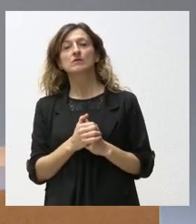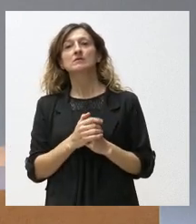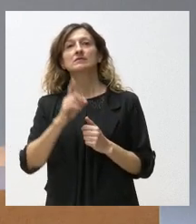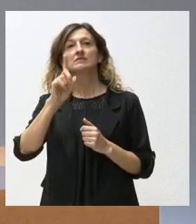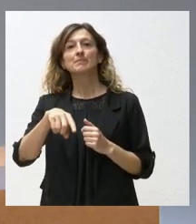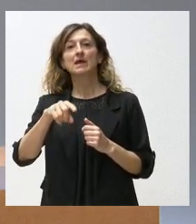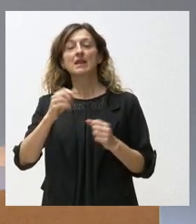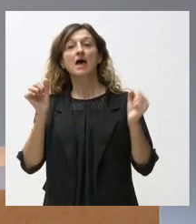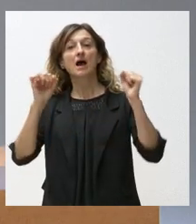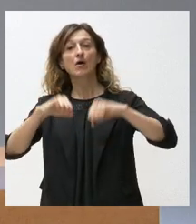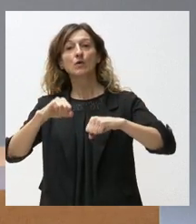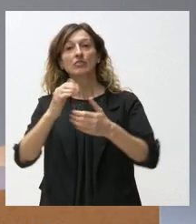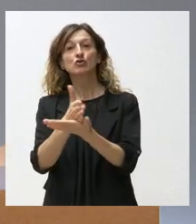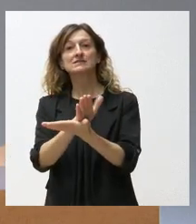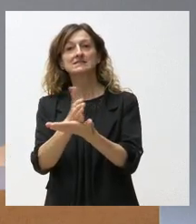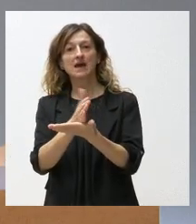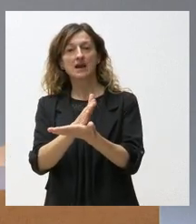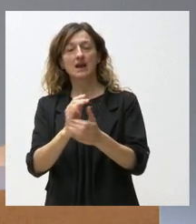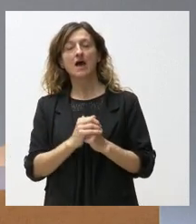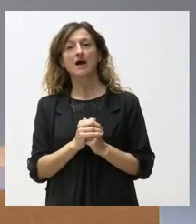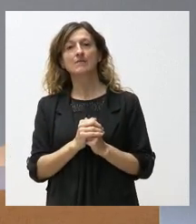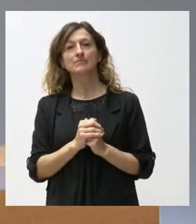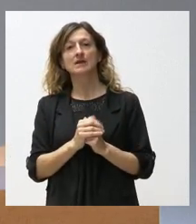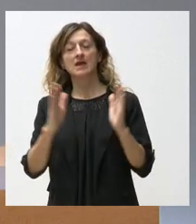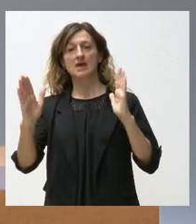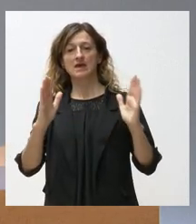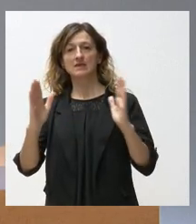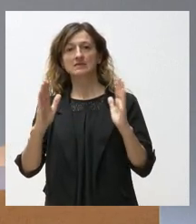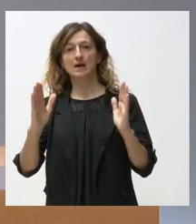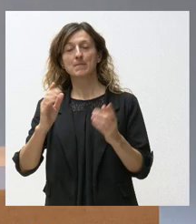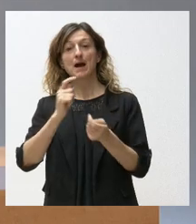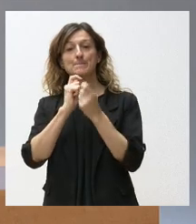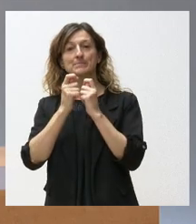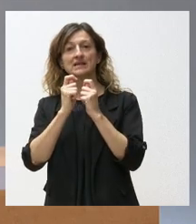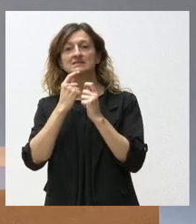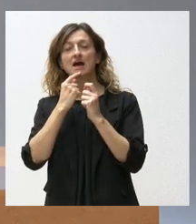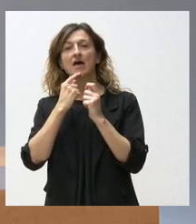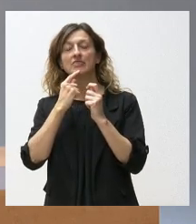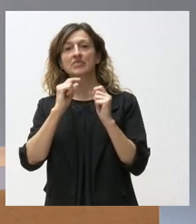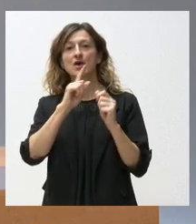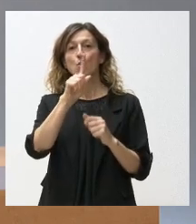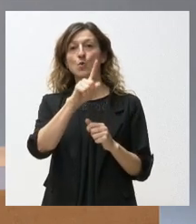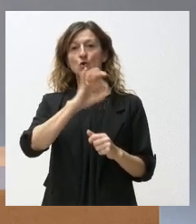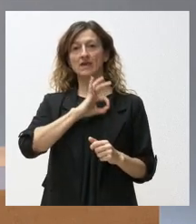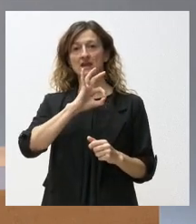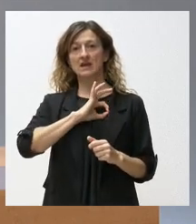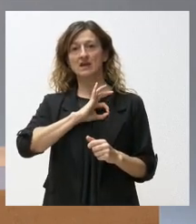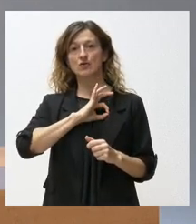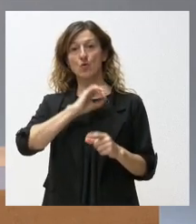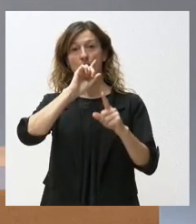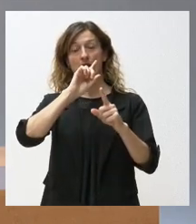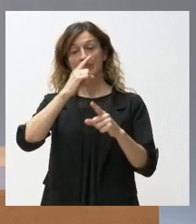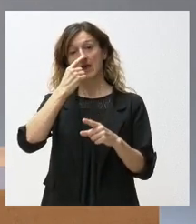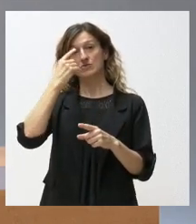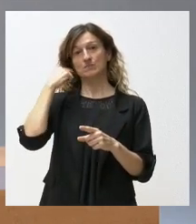acuerdo del SERLA, el periodo comprendido que viene en la nota de prensa apunta que es entre el 1 de enero de 2023 y el